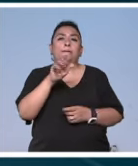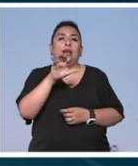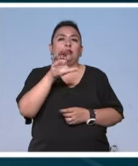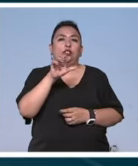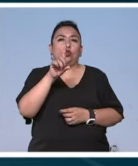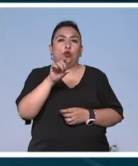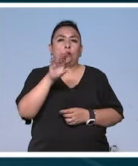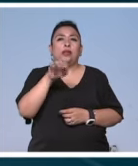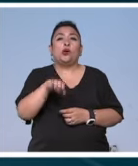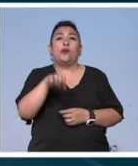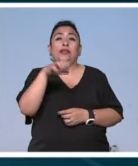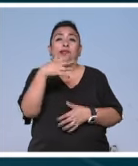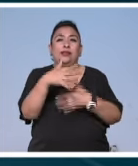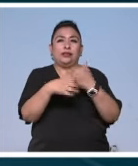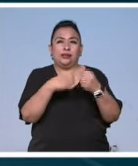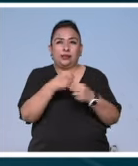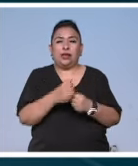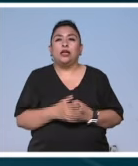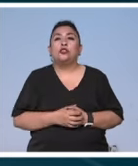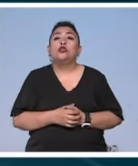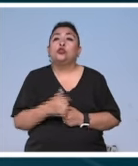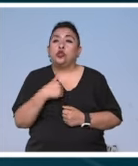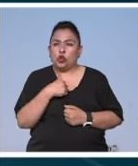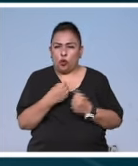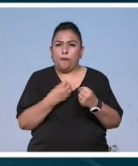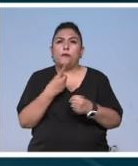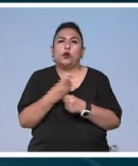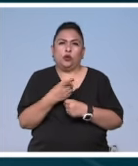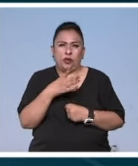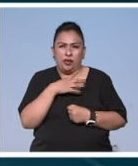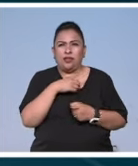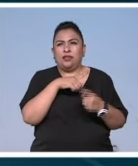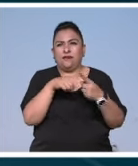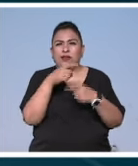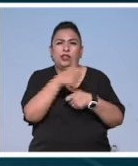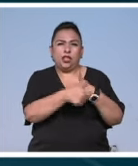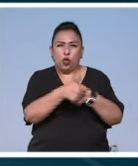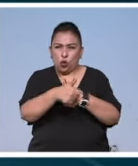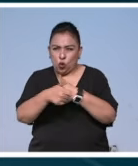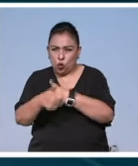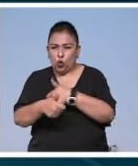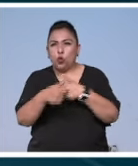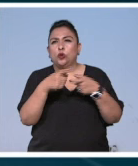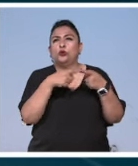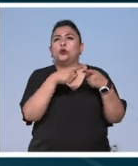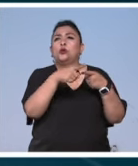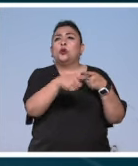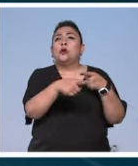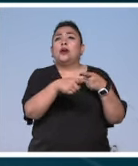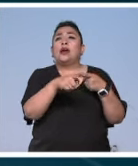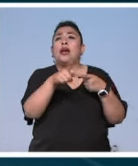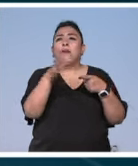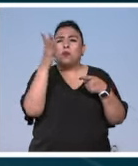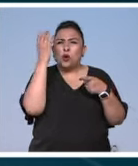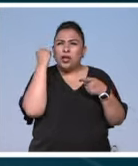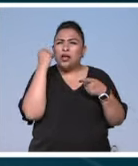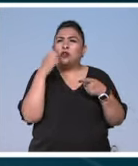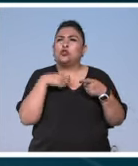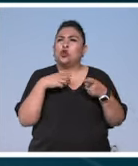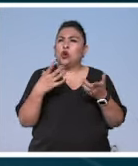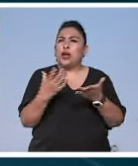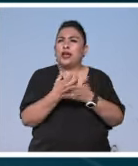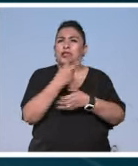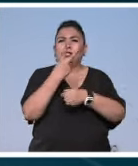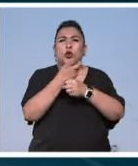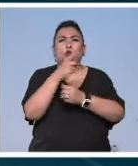Domingo a los 15 he tenido la oportunidad de estar en varios concursos como el Carlos Morelli donde tuve la oportunidad de ganar